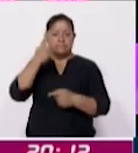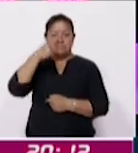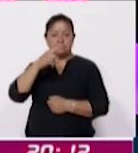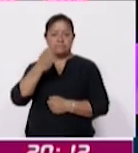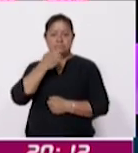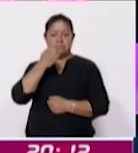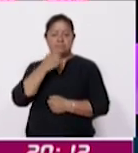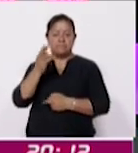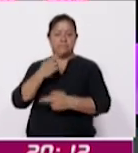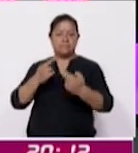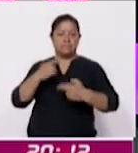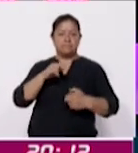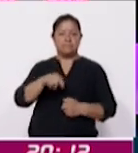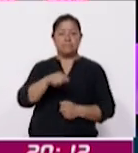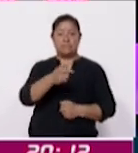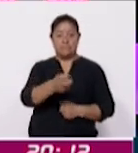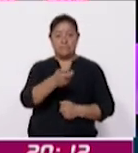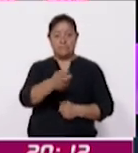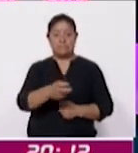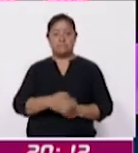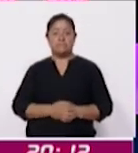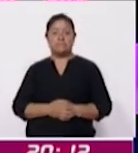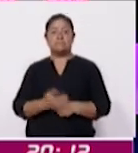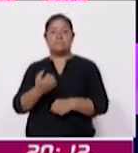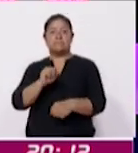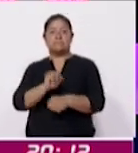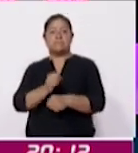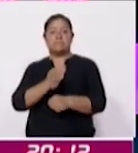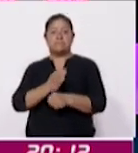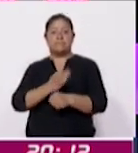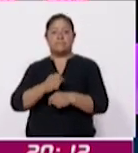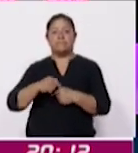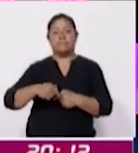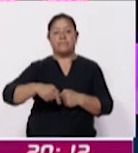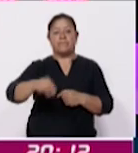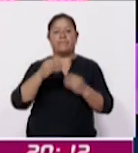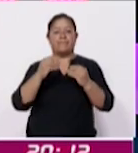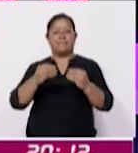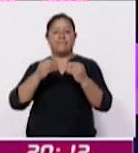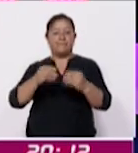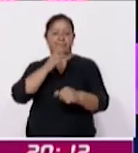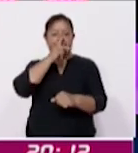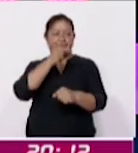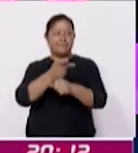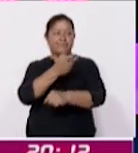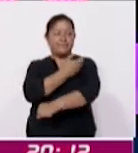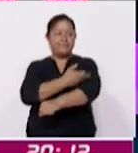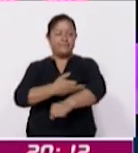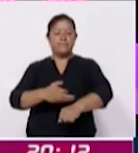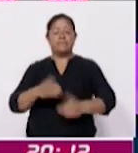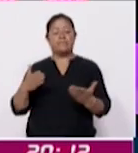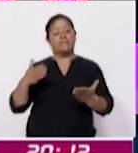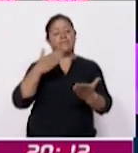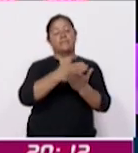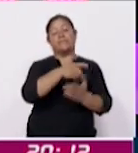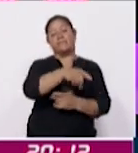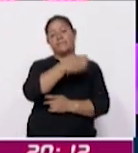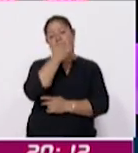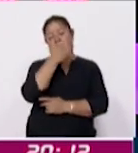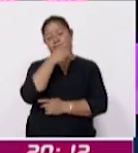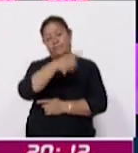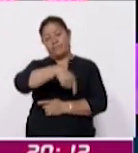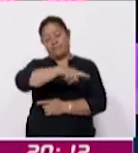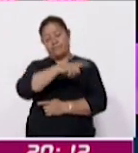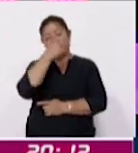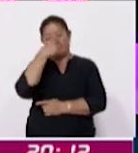clases y durante estos días, en esta semana, los padres de familia, cientos de padres de familia, han acudido a las instituciones educativas